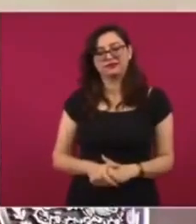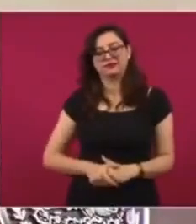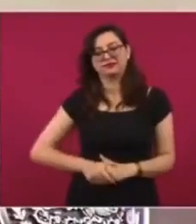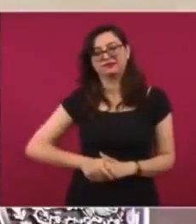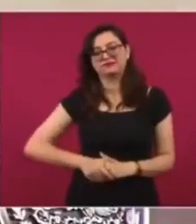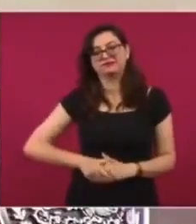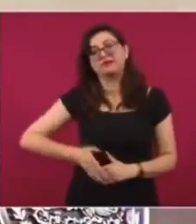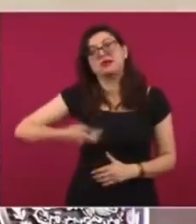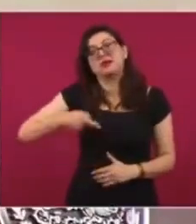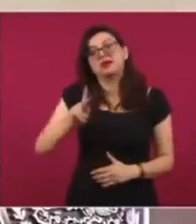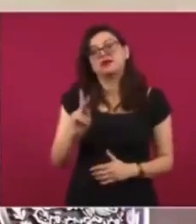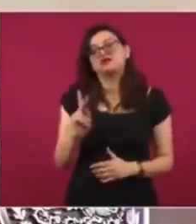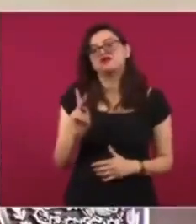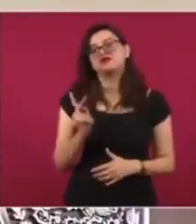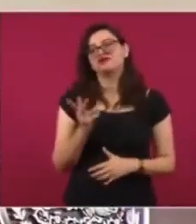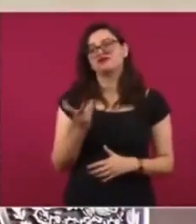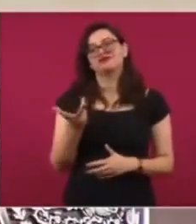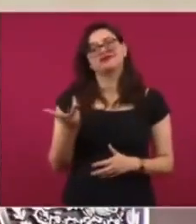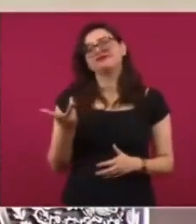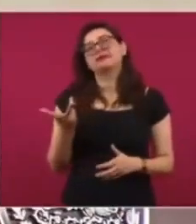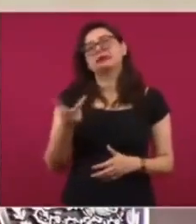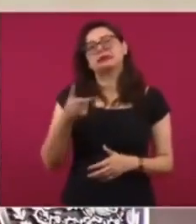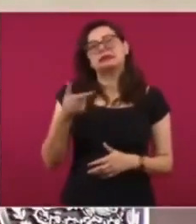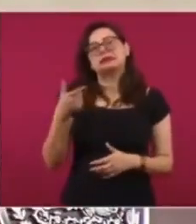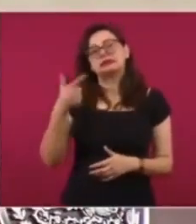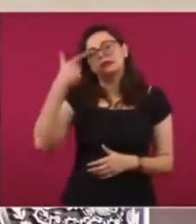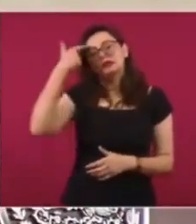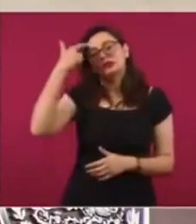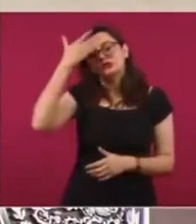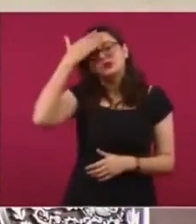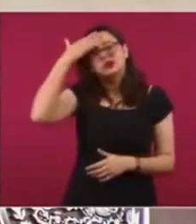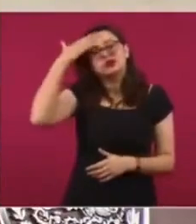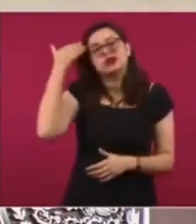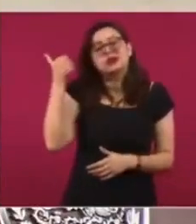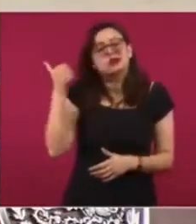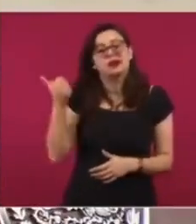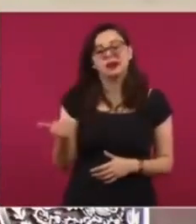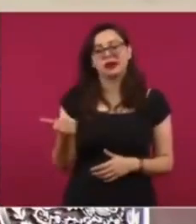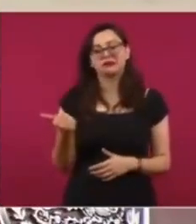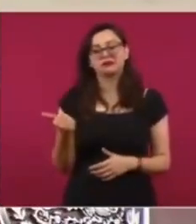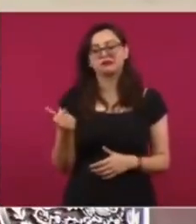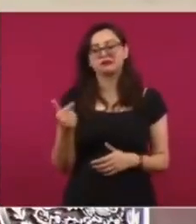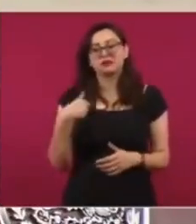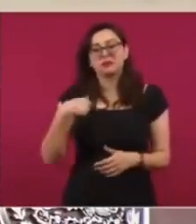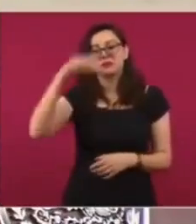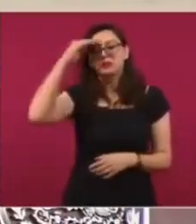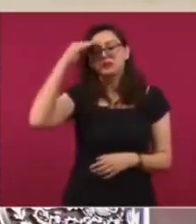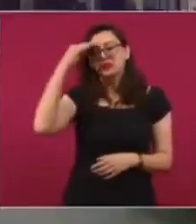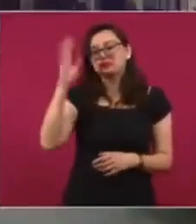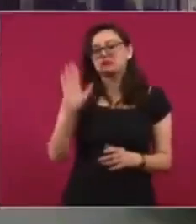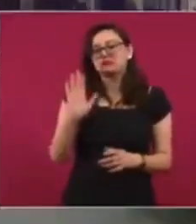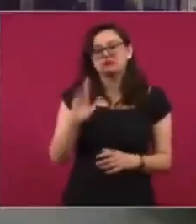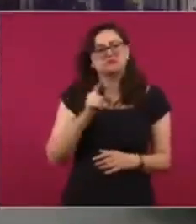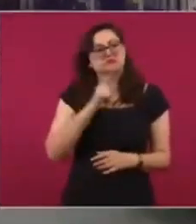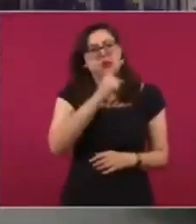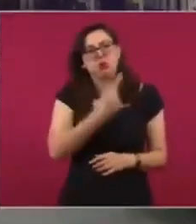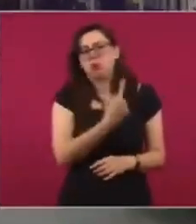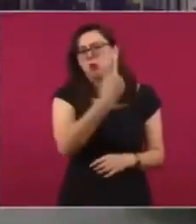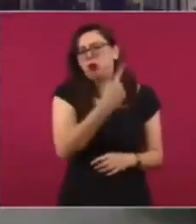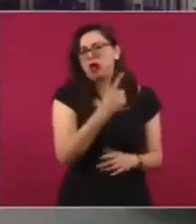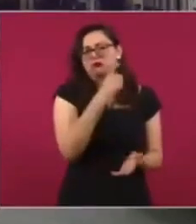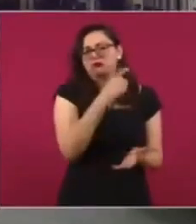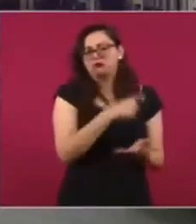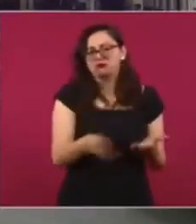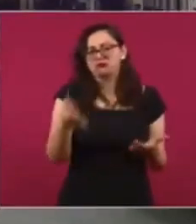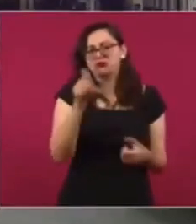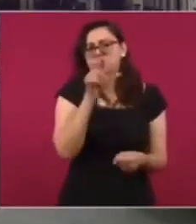sabíamos que nos hacía falta y que con esa refinería íbamos a poder lograr el